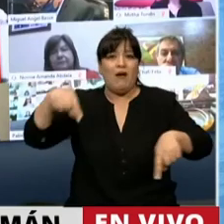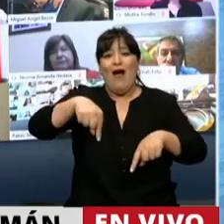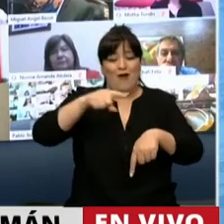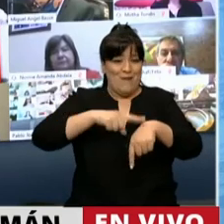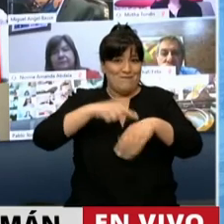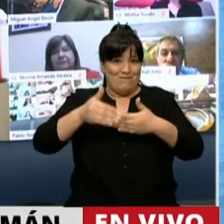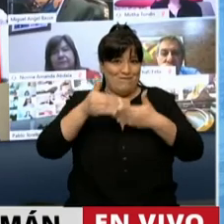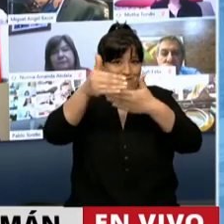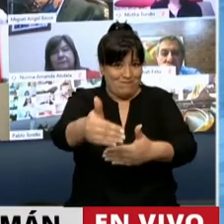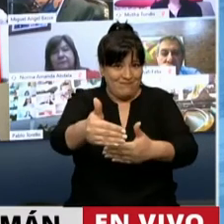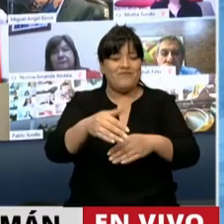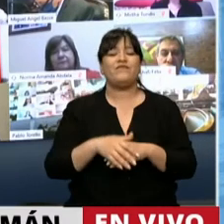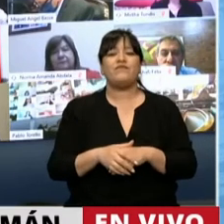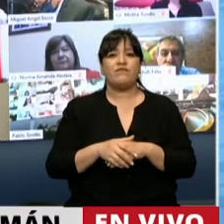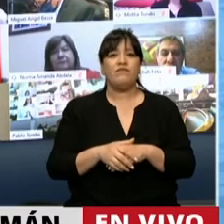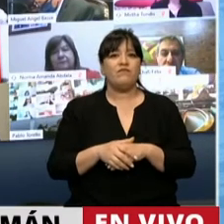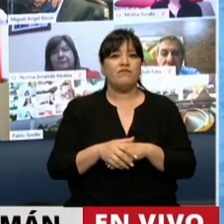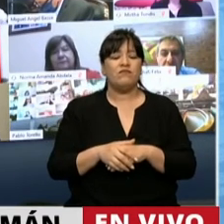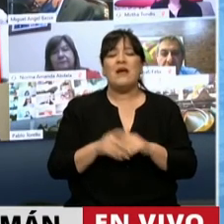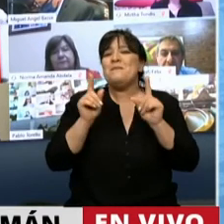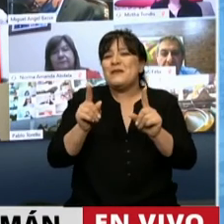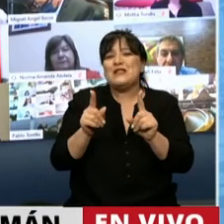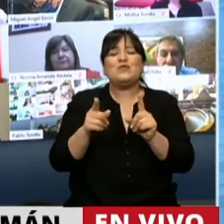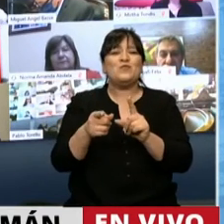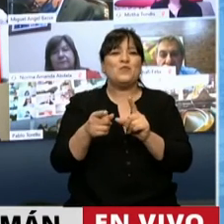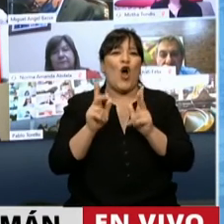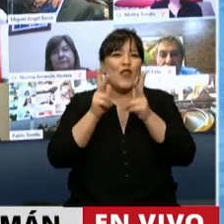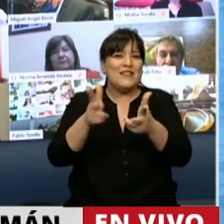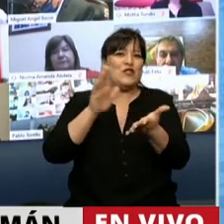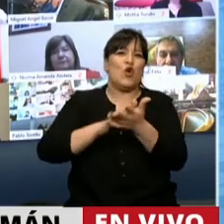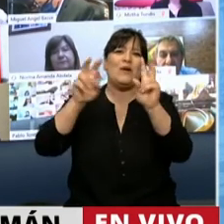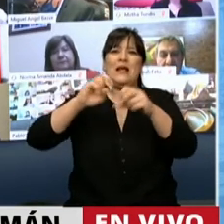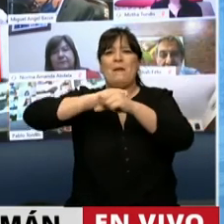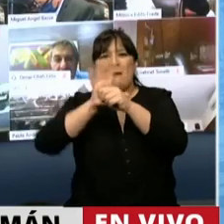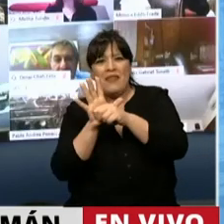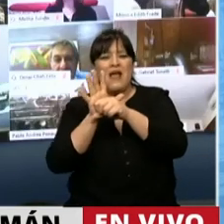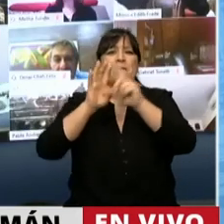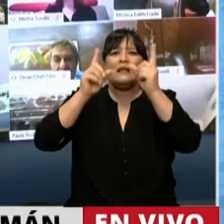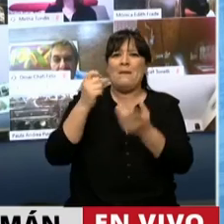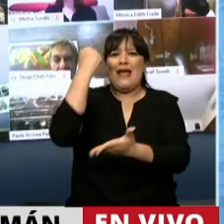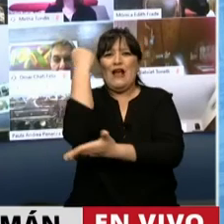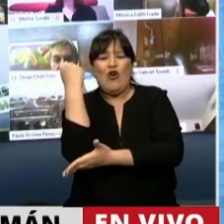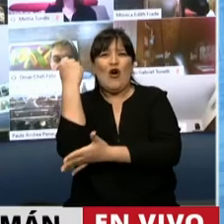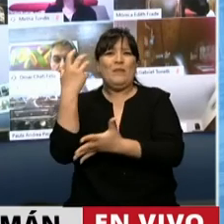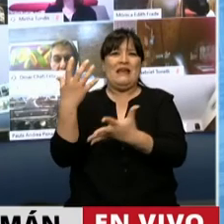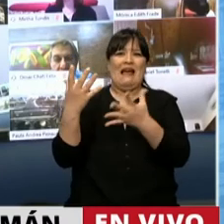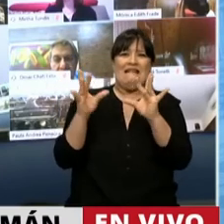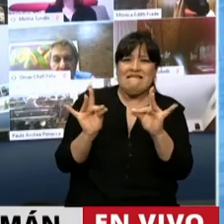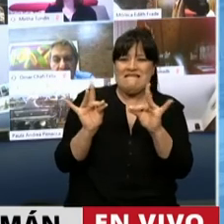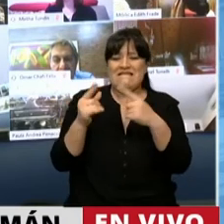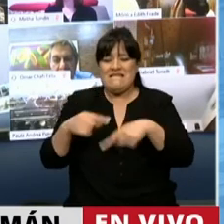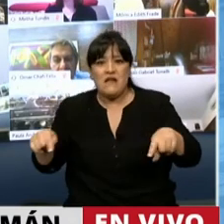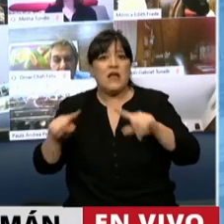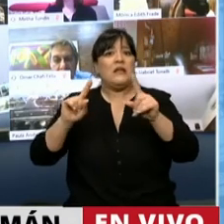momento no solamente por lo que decíamos, por la pandemia o por la recesión económica, sino que se